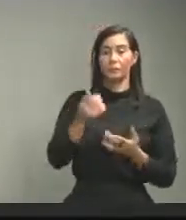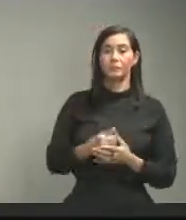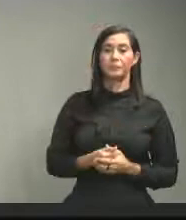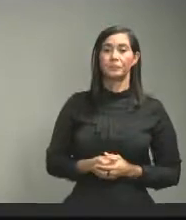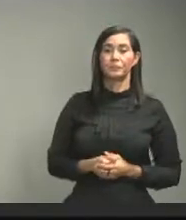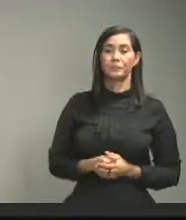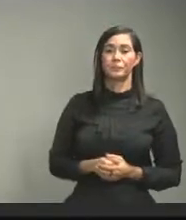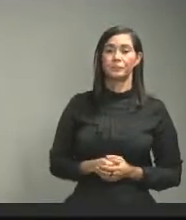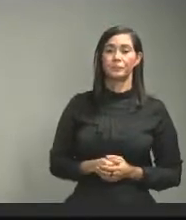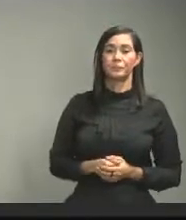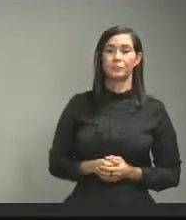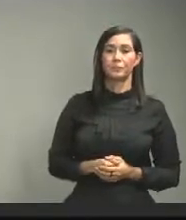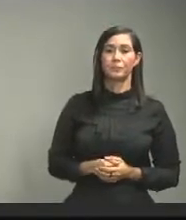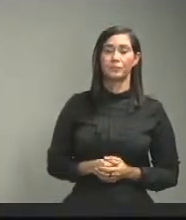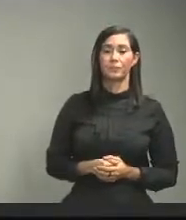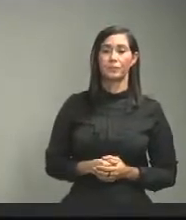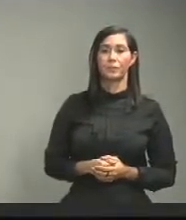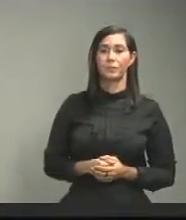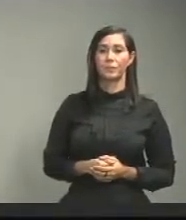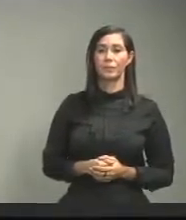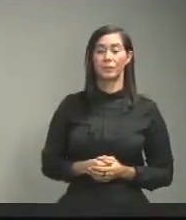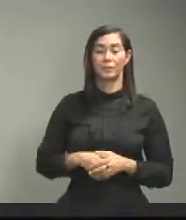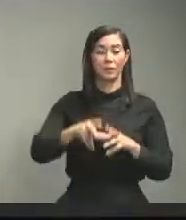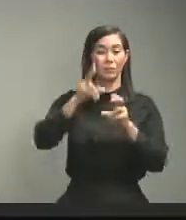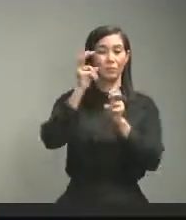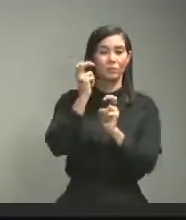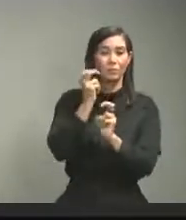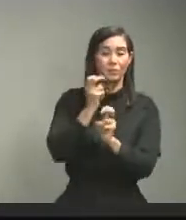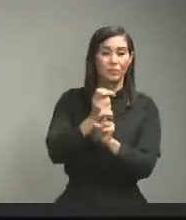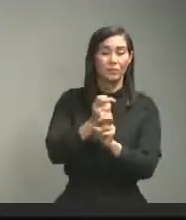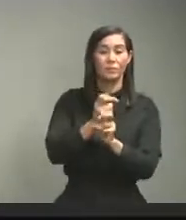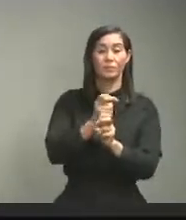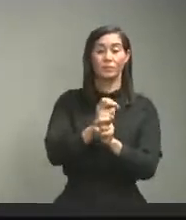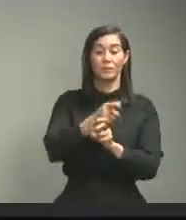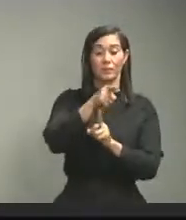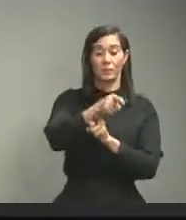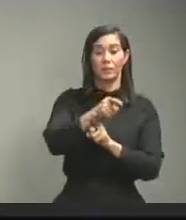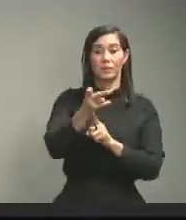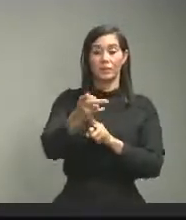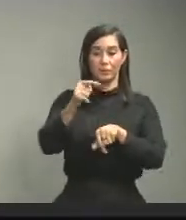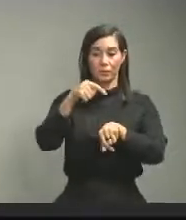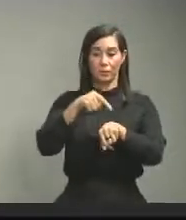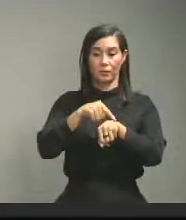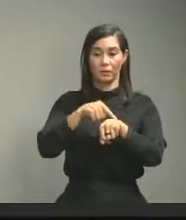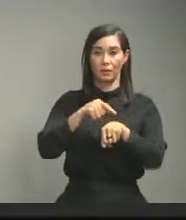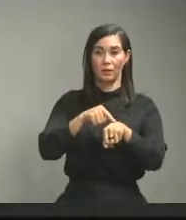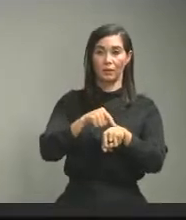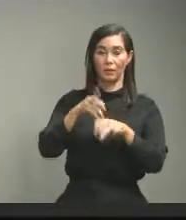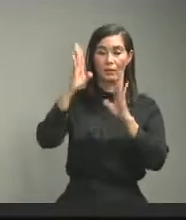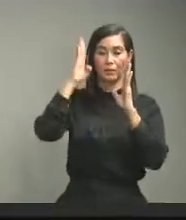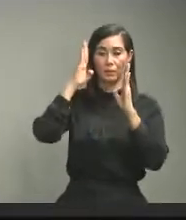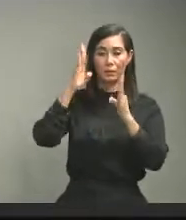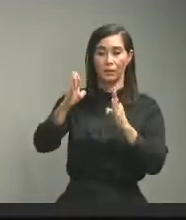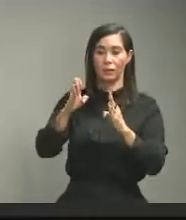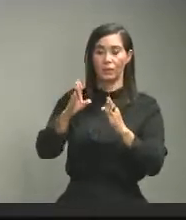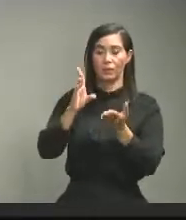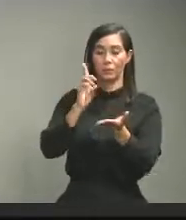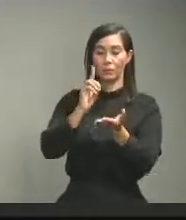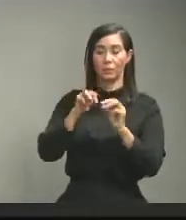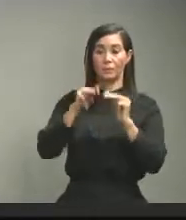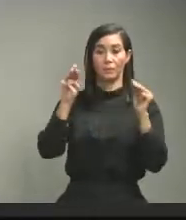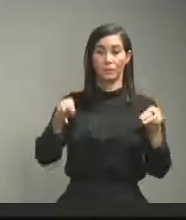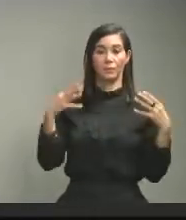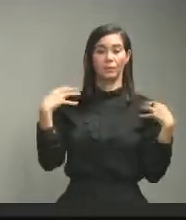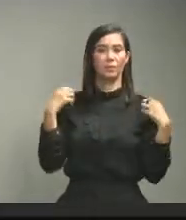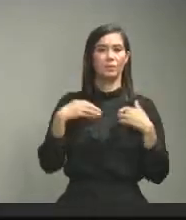se les presentan y lo difícil que se les hace a la hora de obtener atención por parte del ministerio de salud